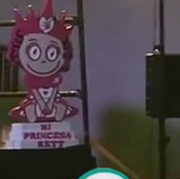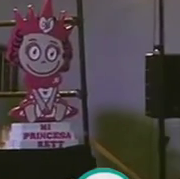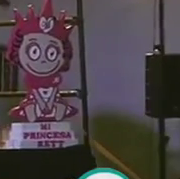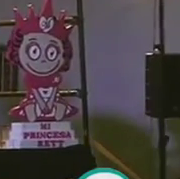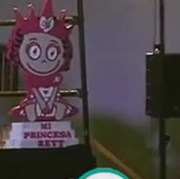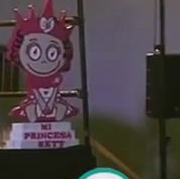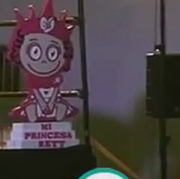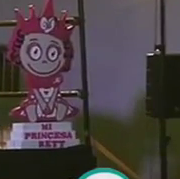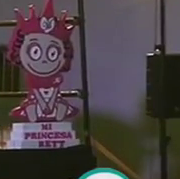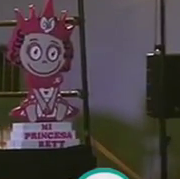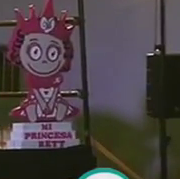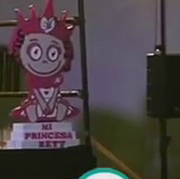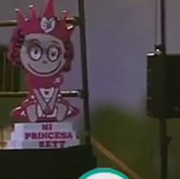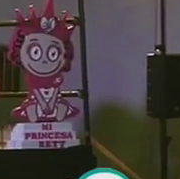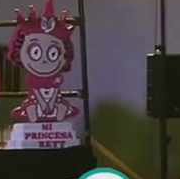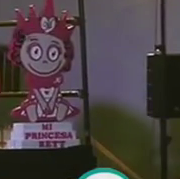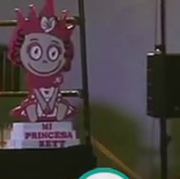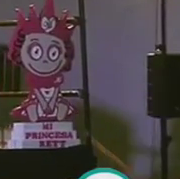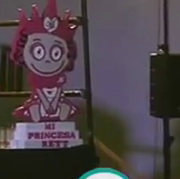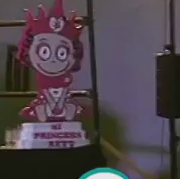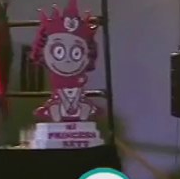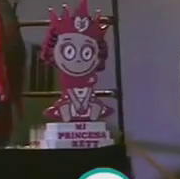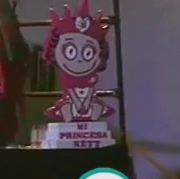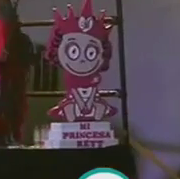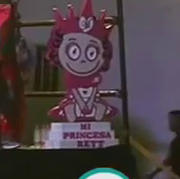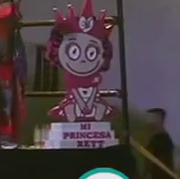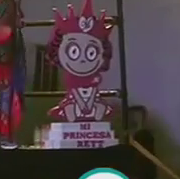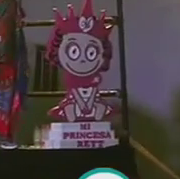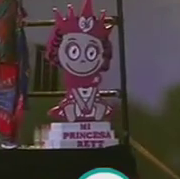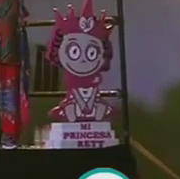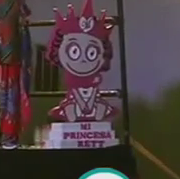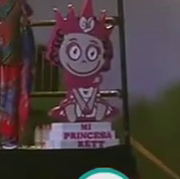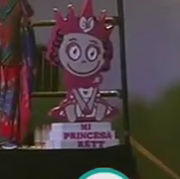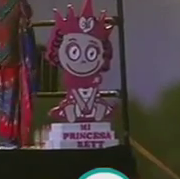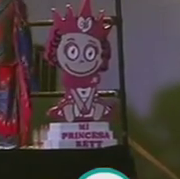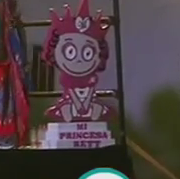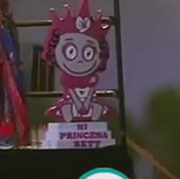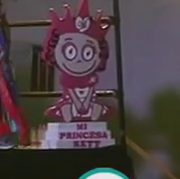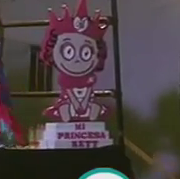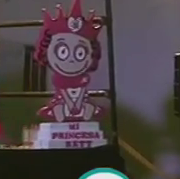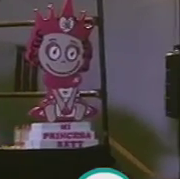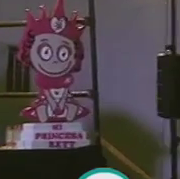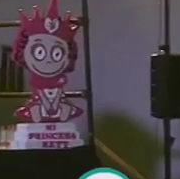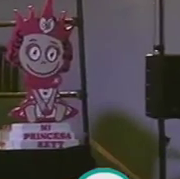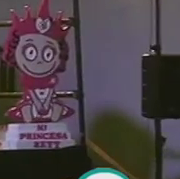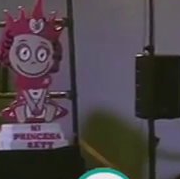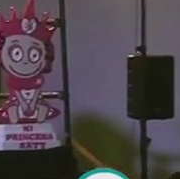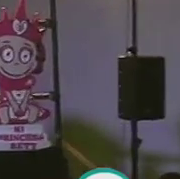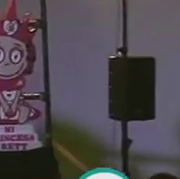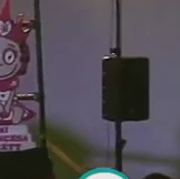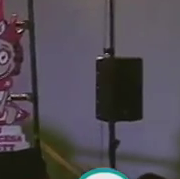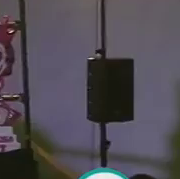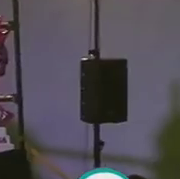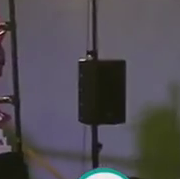preguntaba, ¿qué dice usted que hay segunda parte? Ni que fuera ahora yo